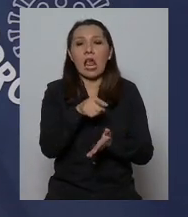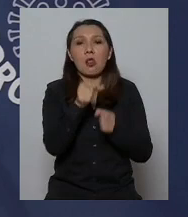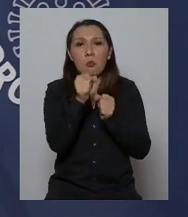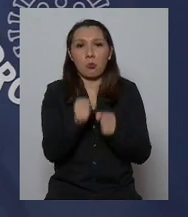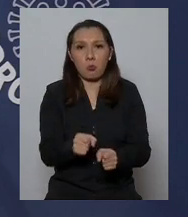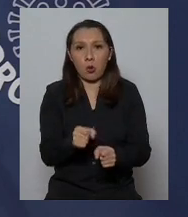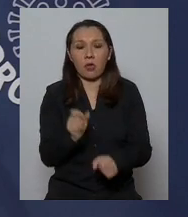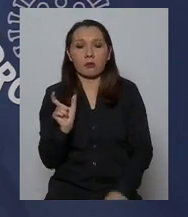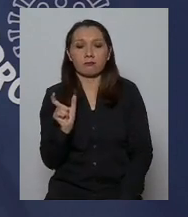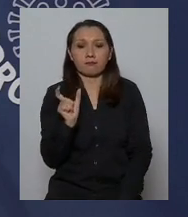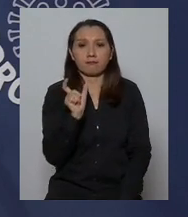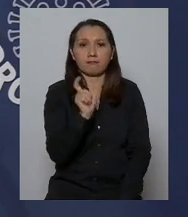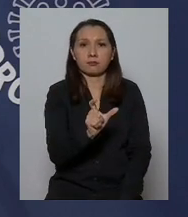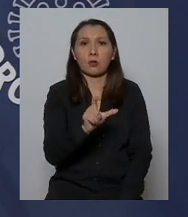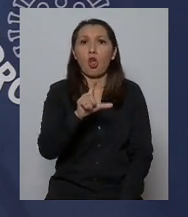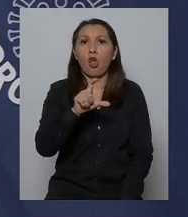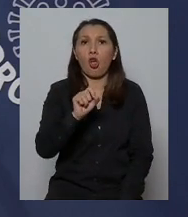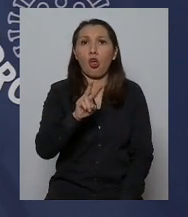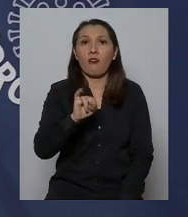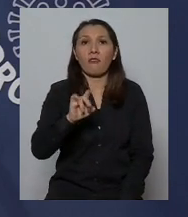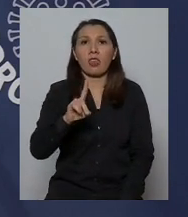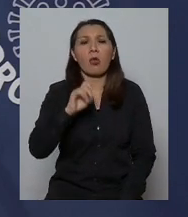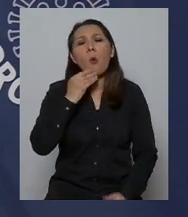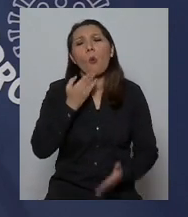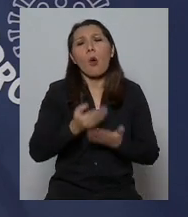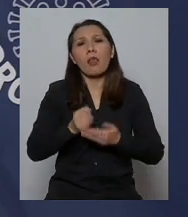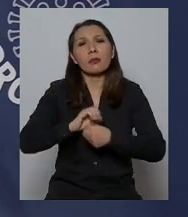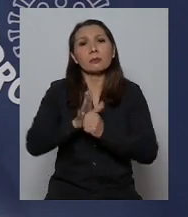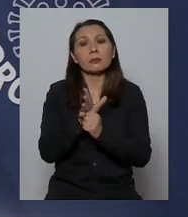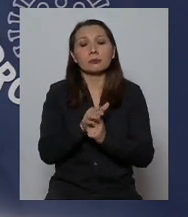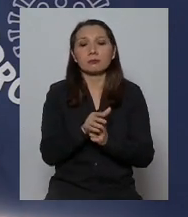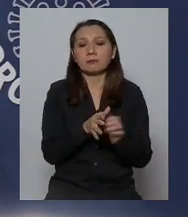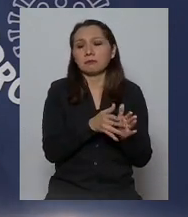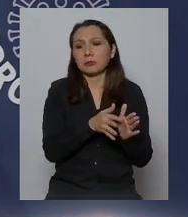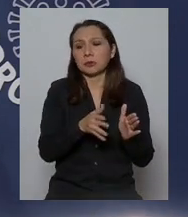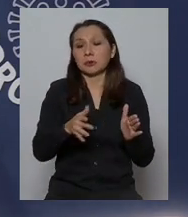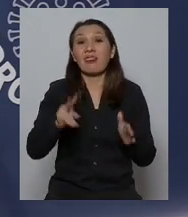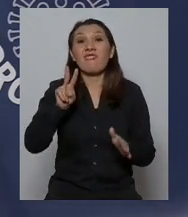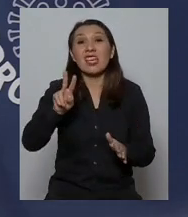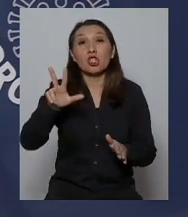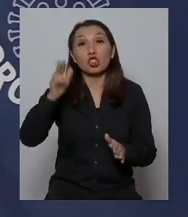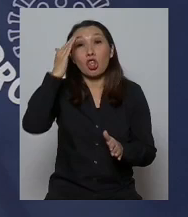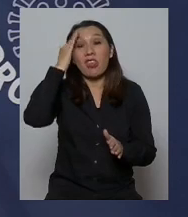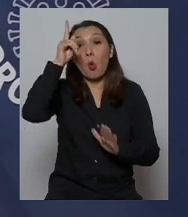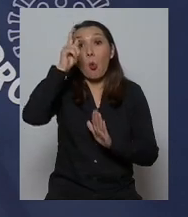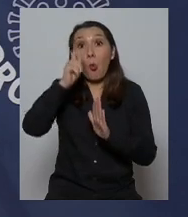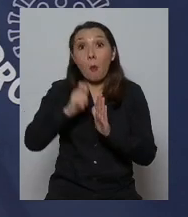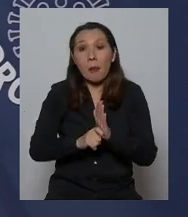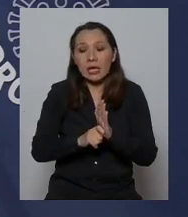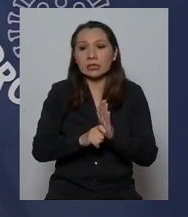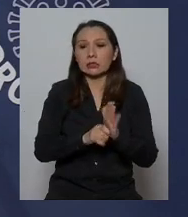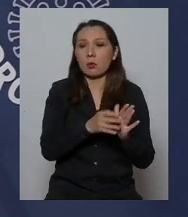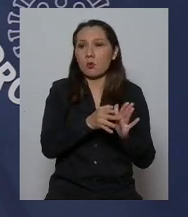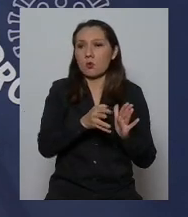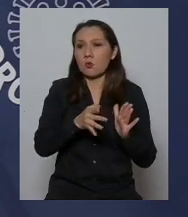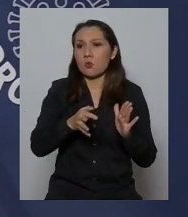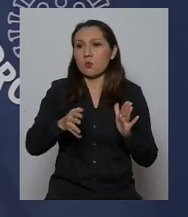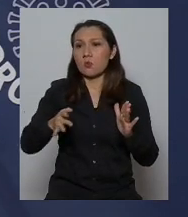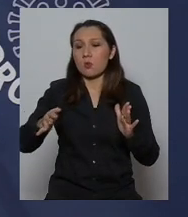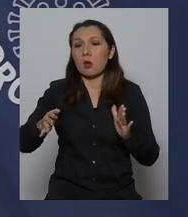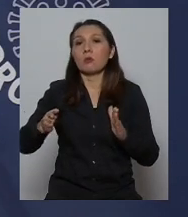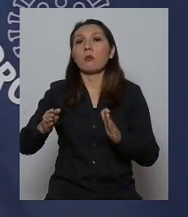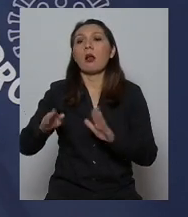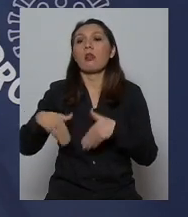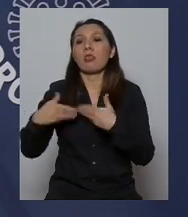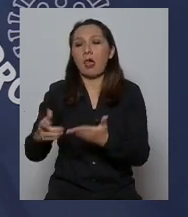les va a poder entregar el carnet COVID solo después de 28 días, un mes, desde el inicio